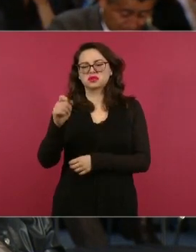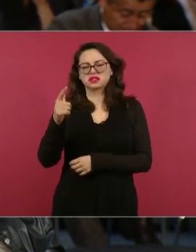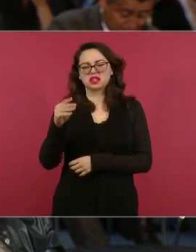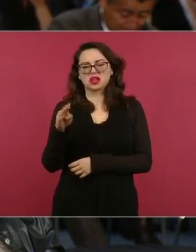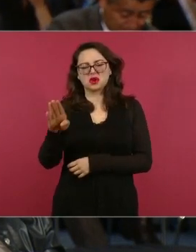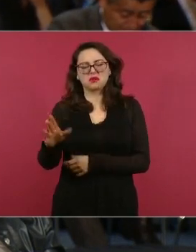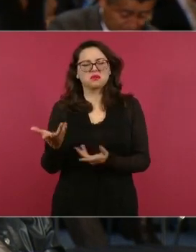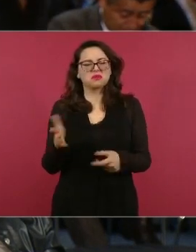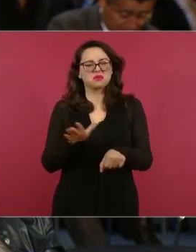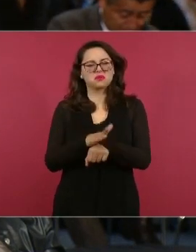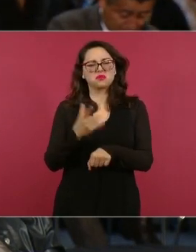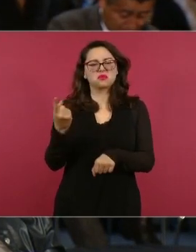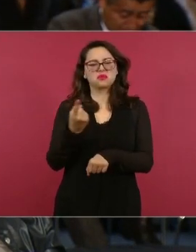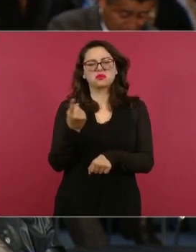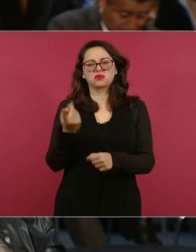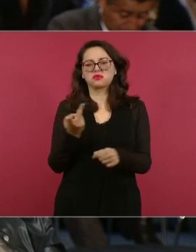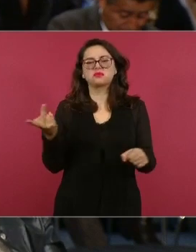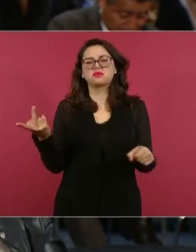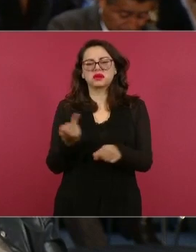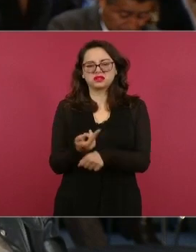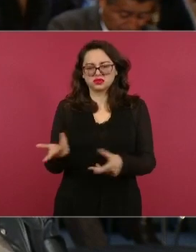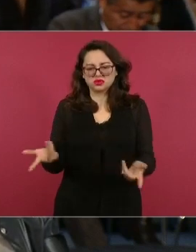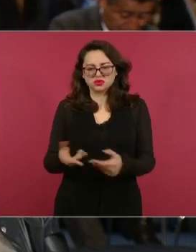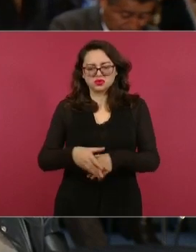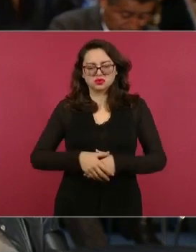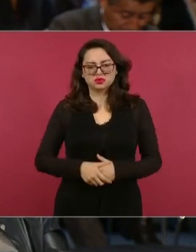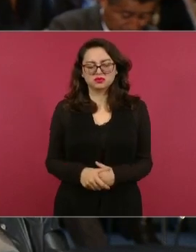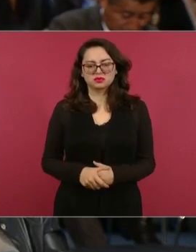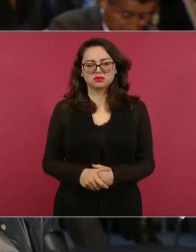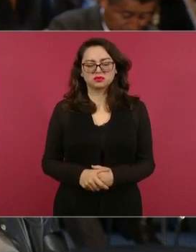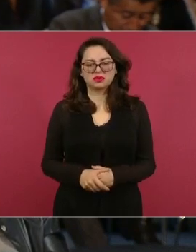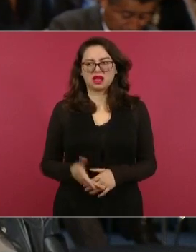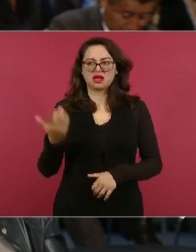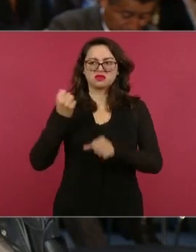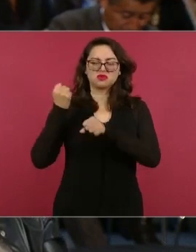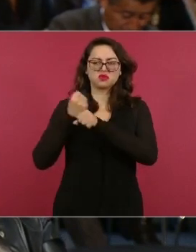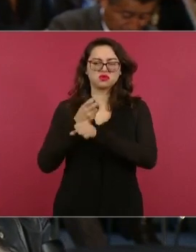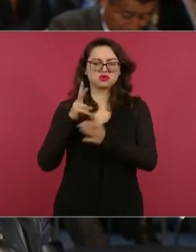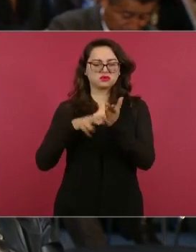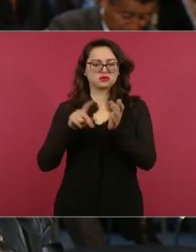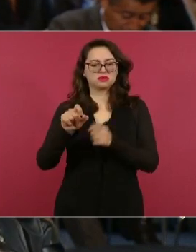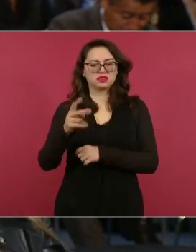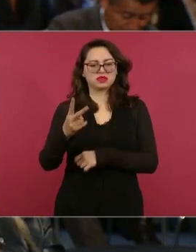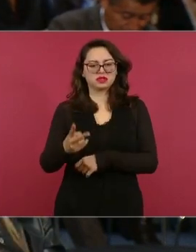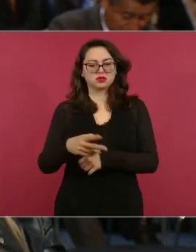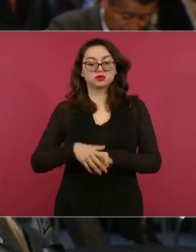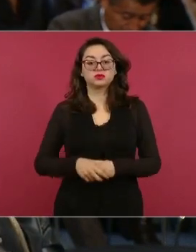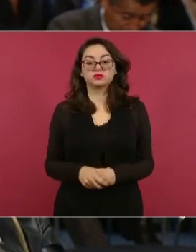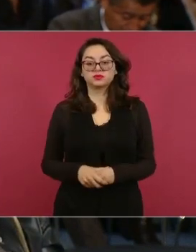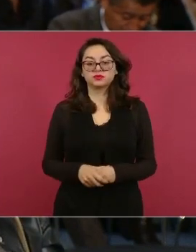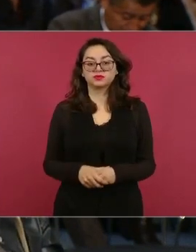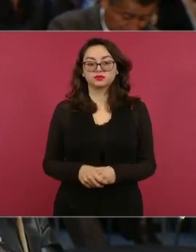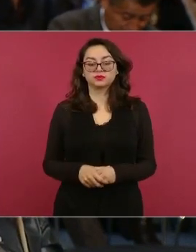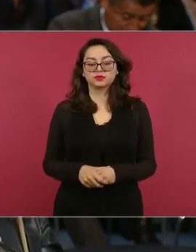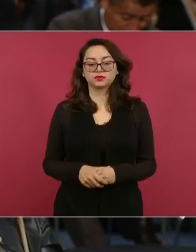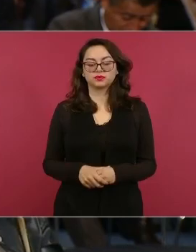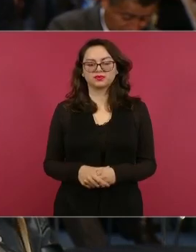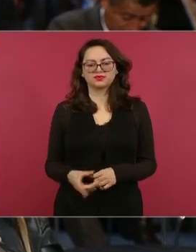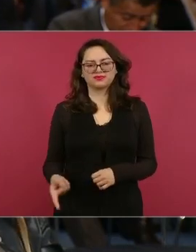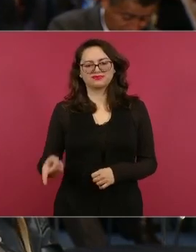2022 en el Museo Naval de Veracruz? Y hoy agregamos ¿por qué una persona